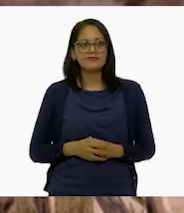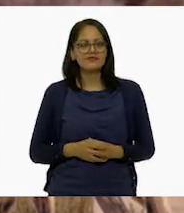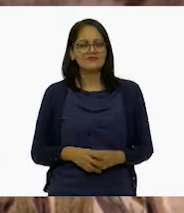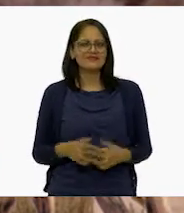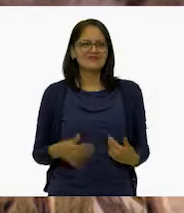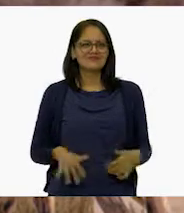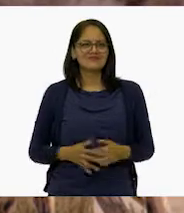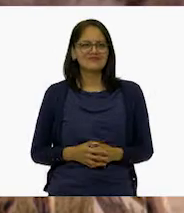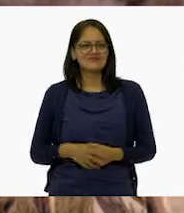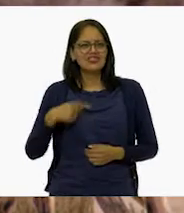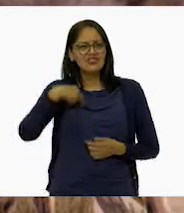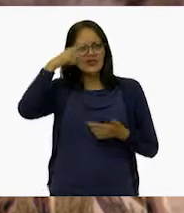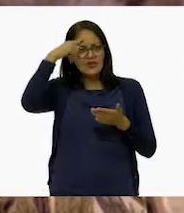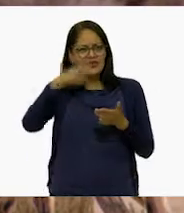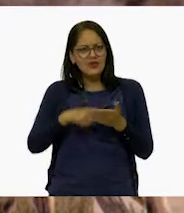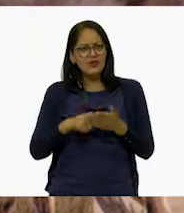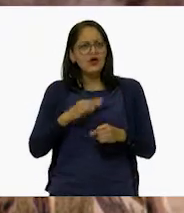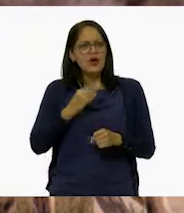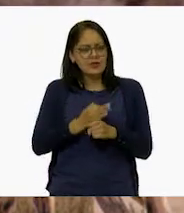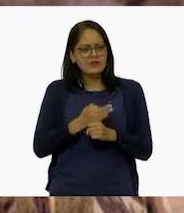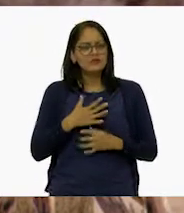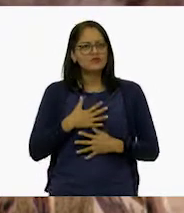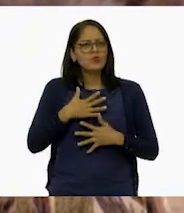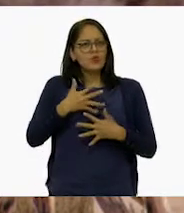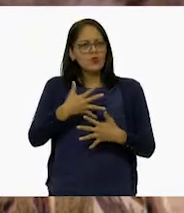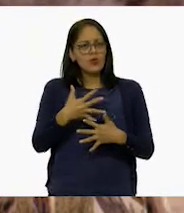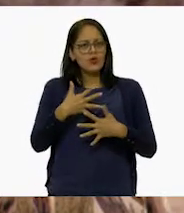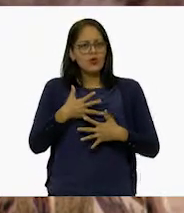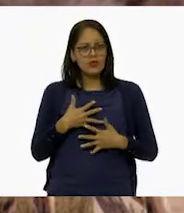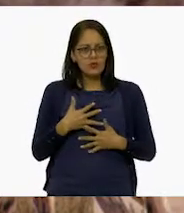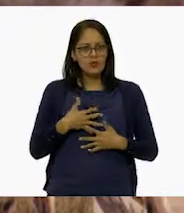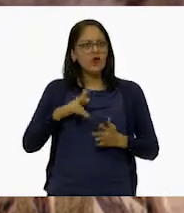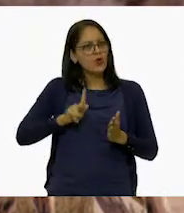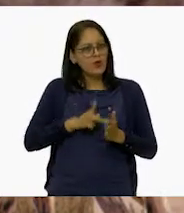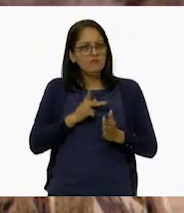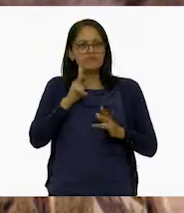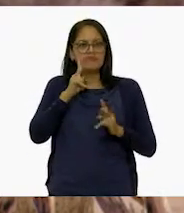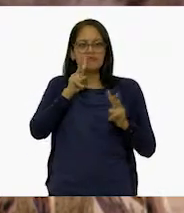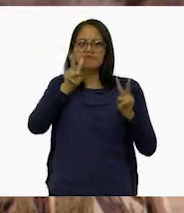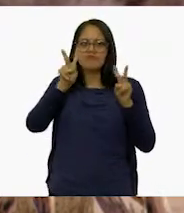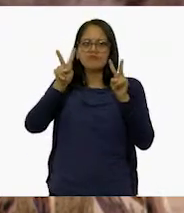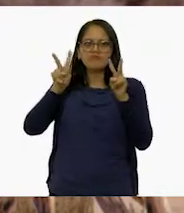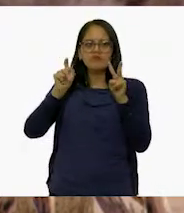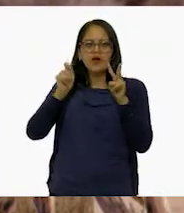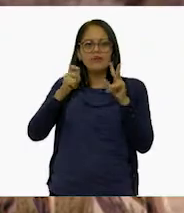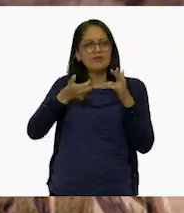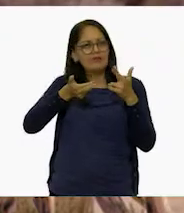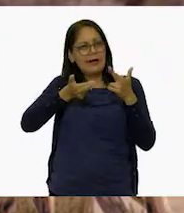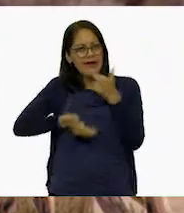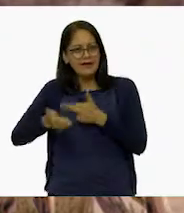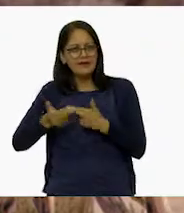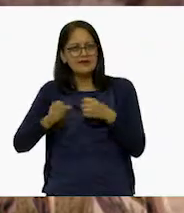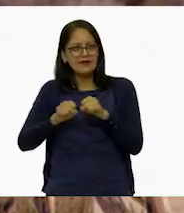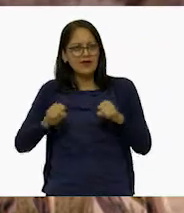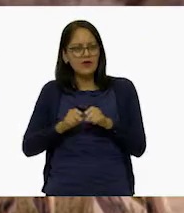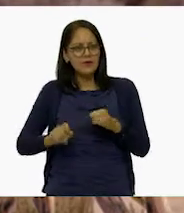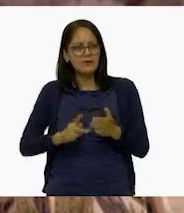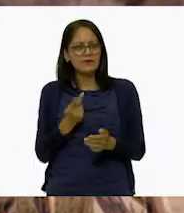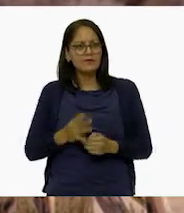¡Ah! Creo que me tomaré un respiro y pondré toda mi atención para volver al estudio. ¡Ah!